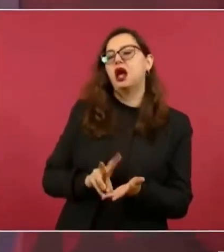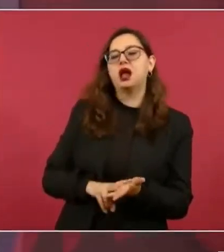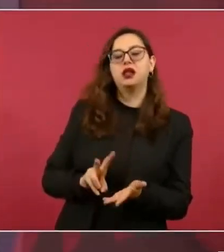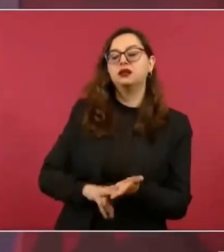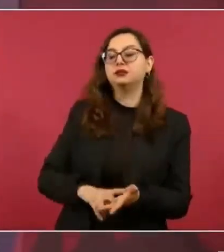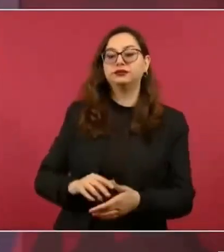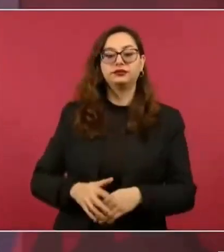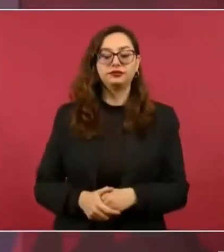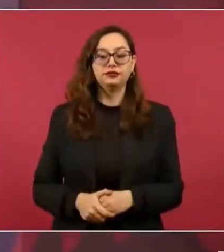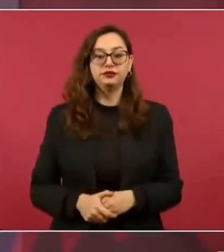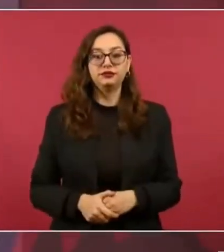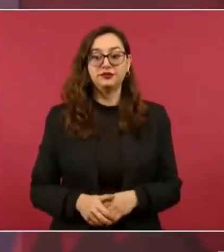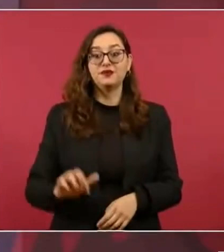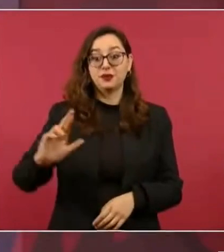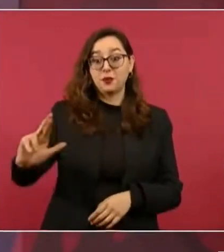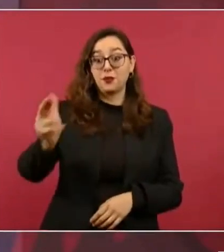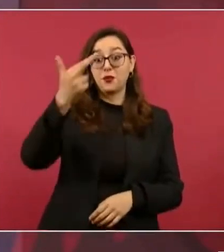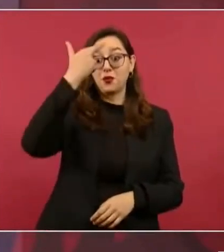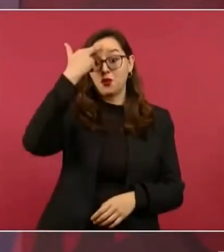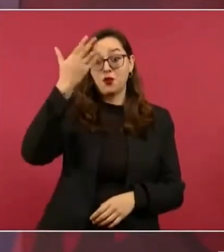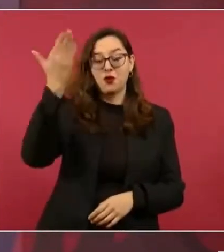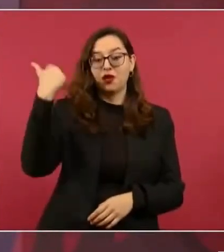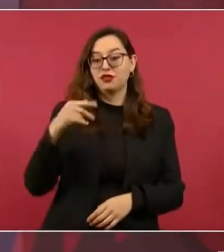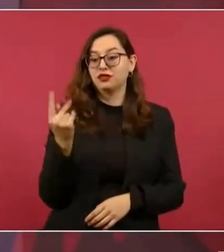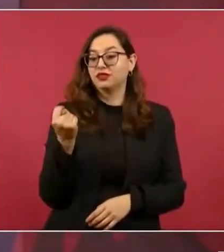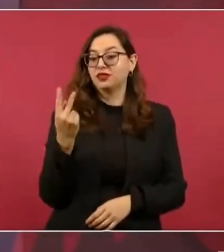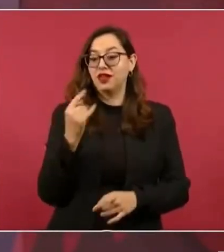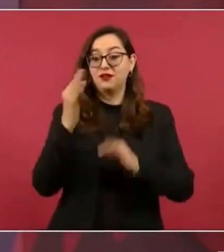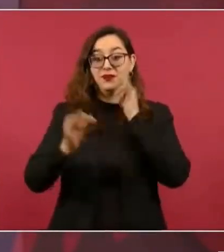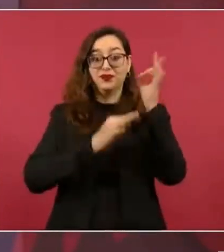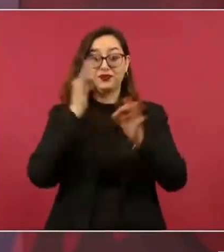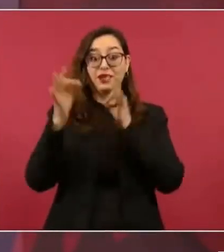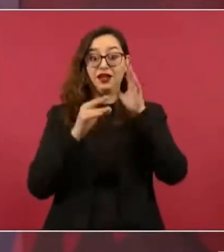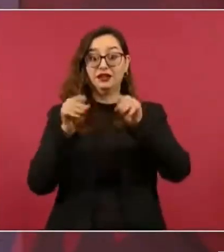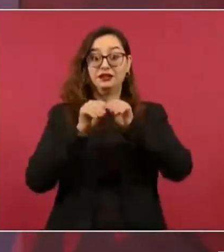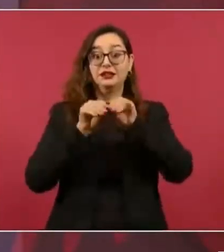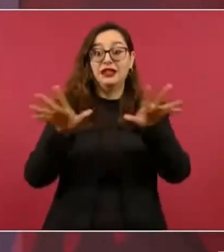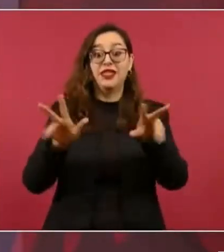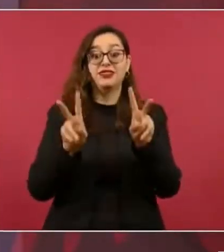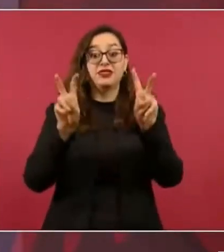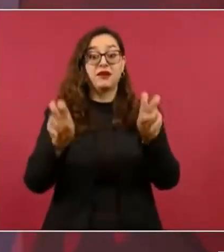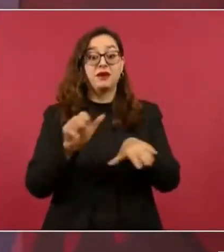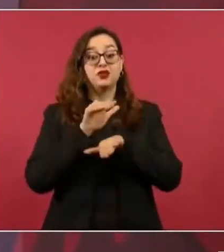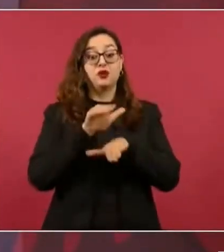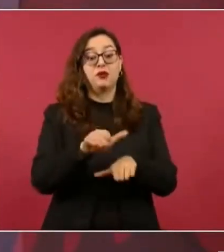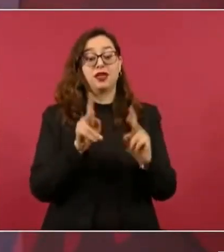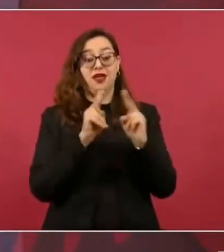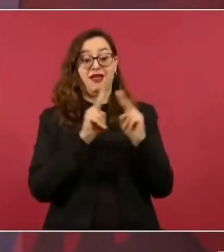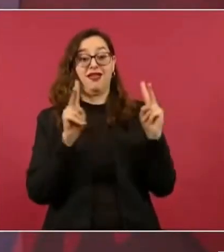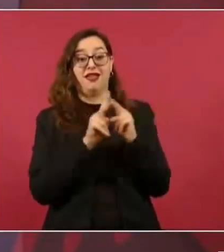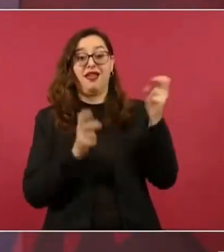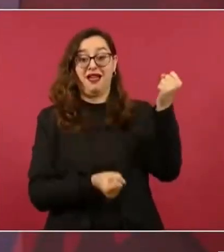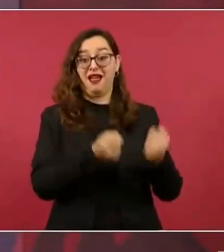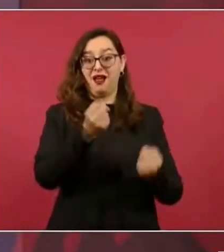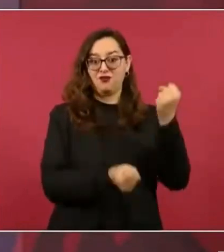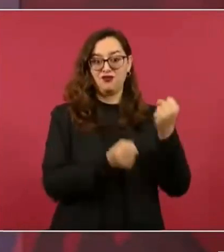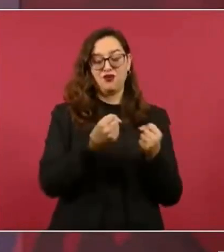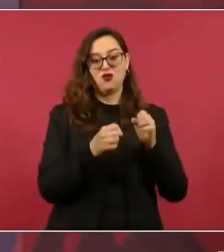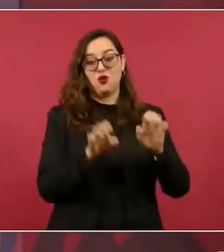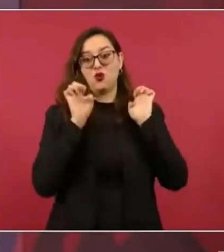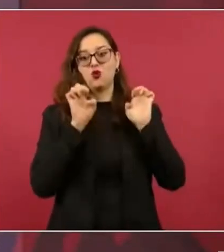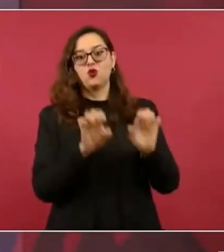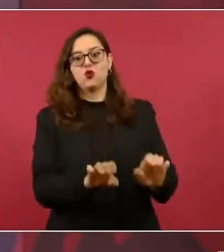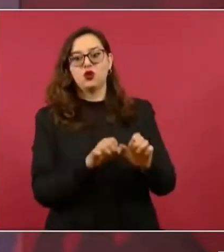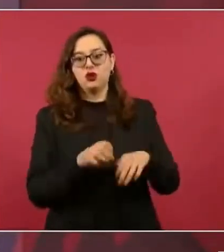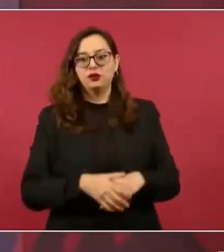comercial sobre la HNAPA, era lo que